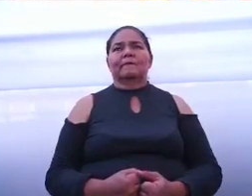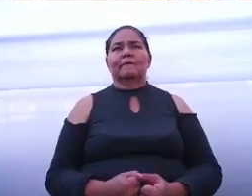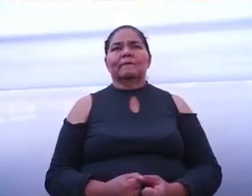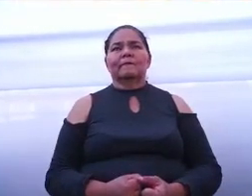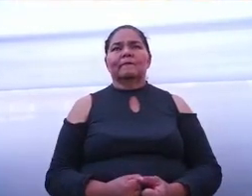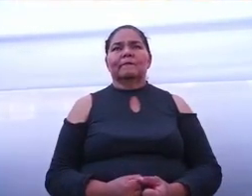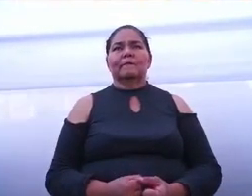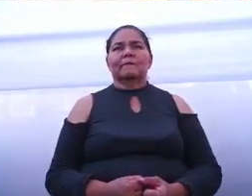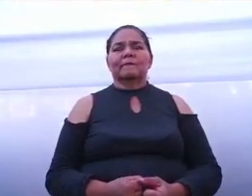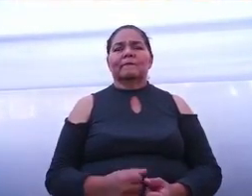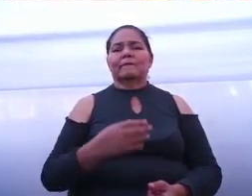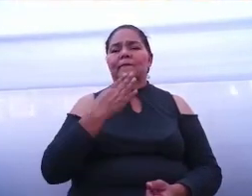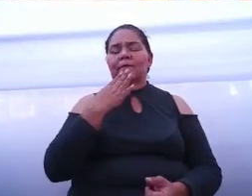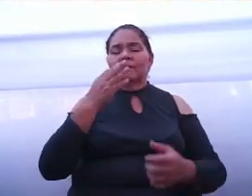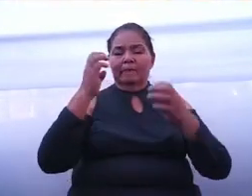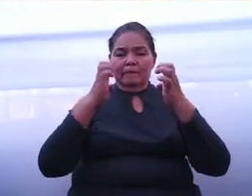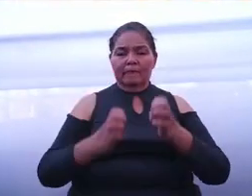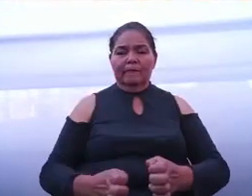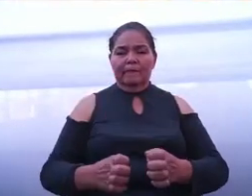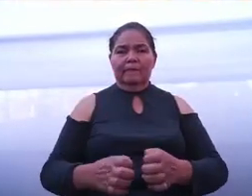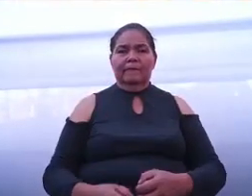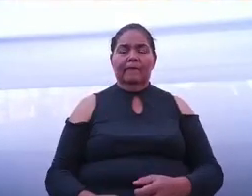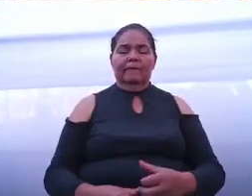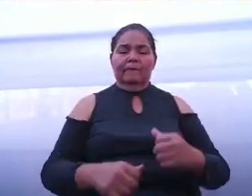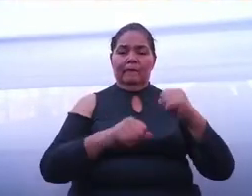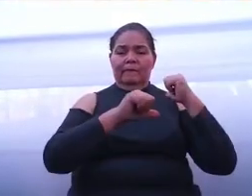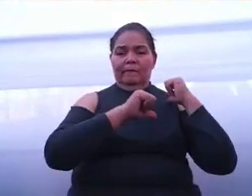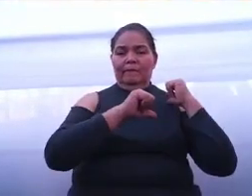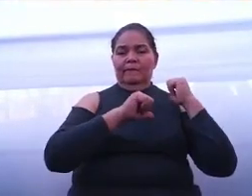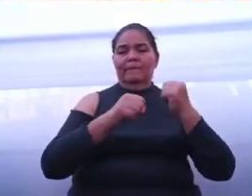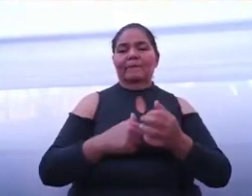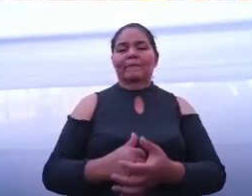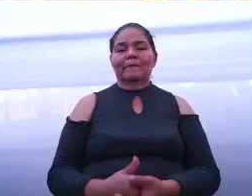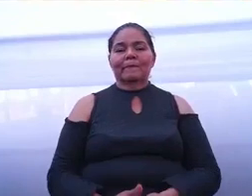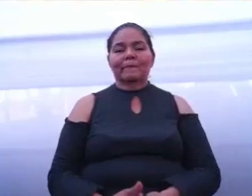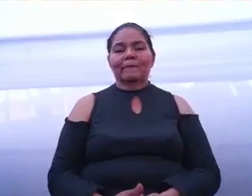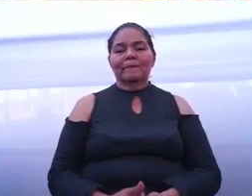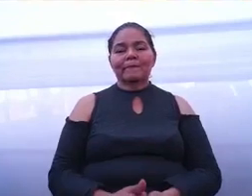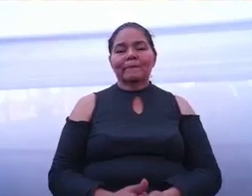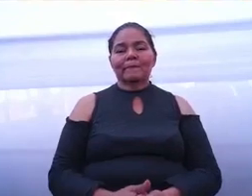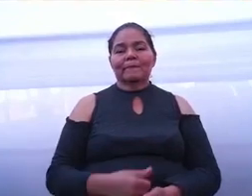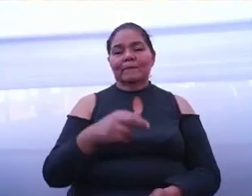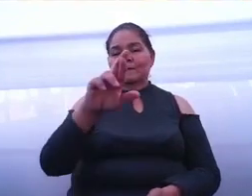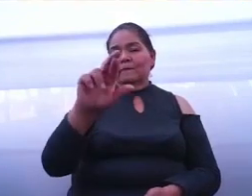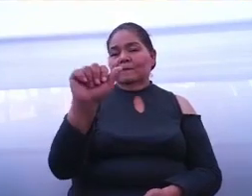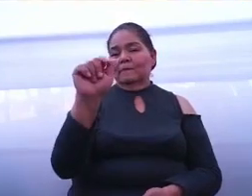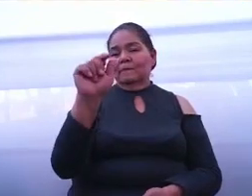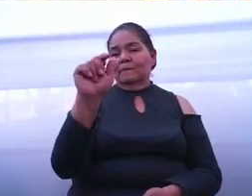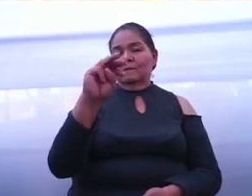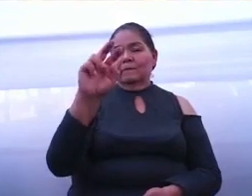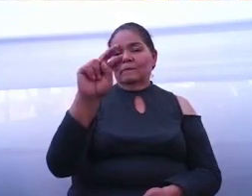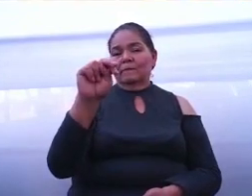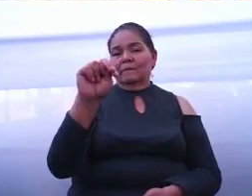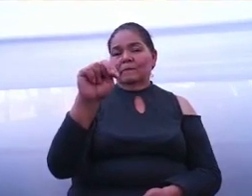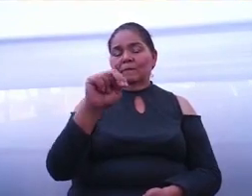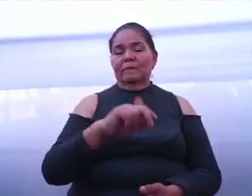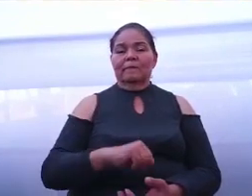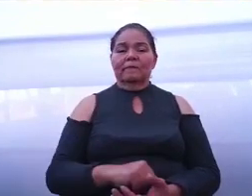El Teniente Coronel de Caballería, Ramón Carrillo Huerta,